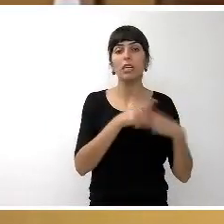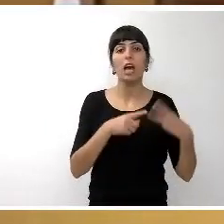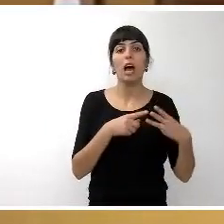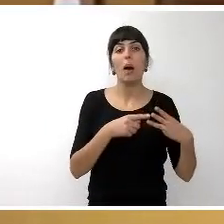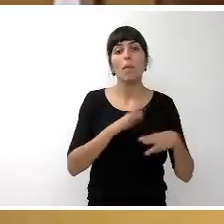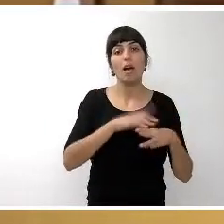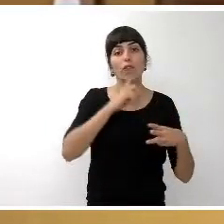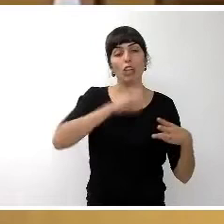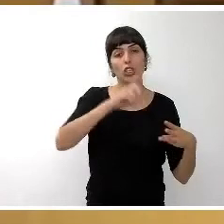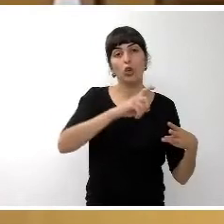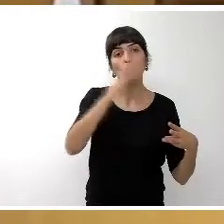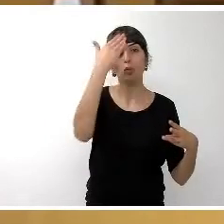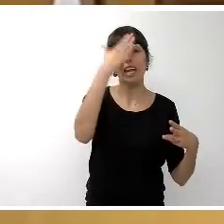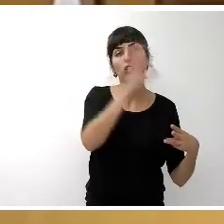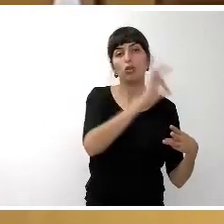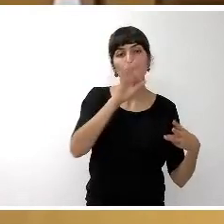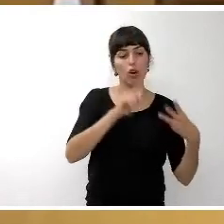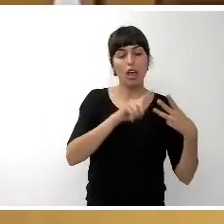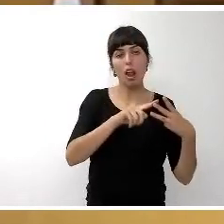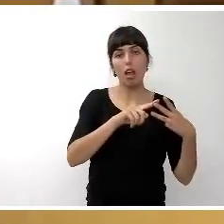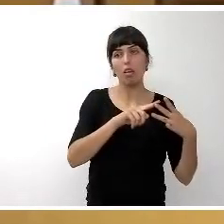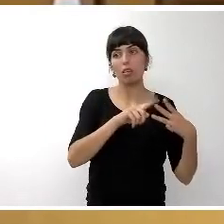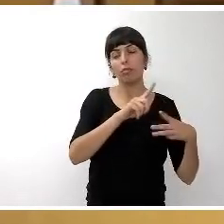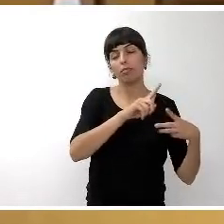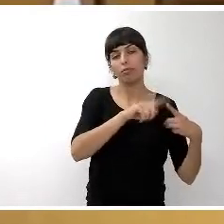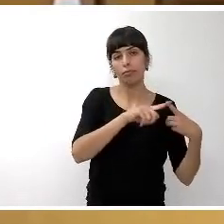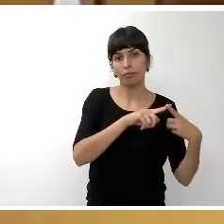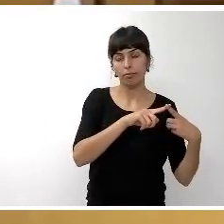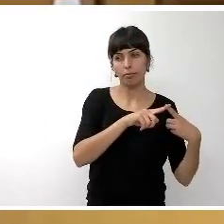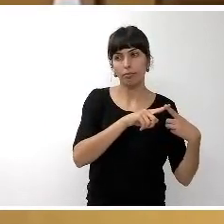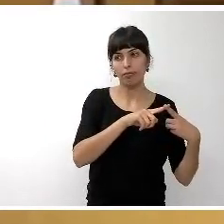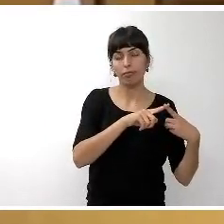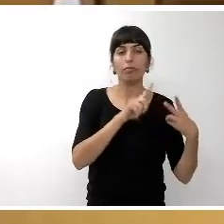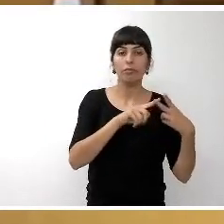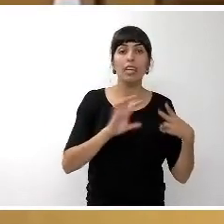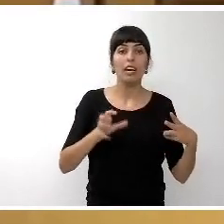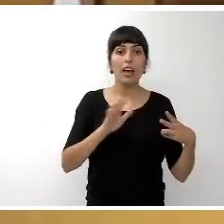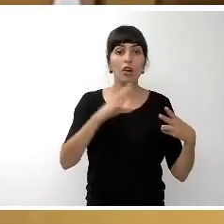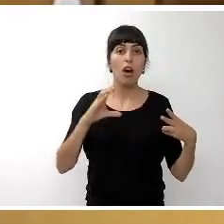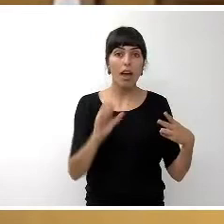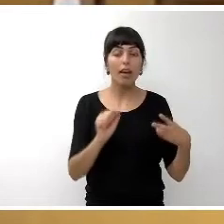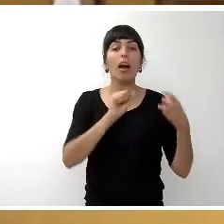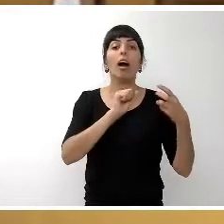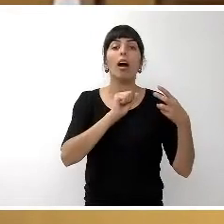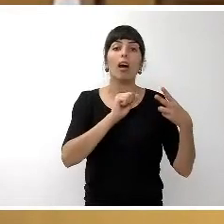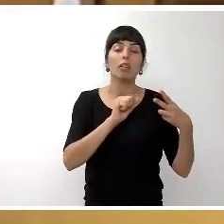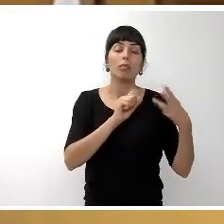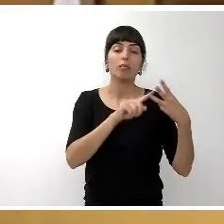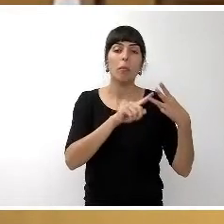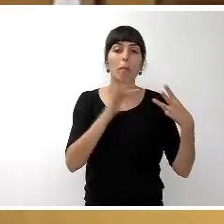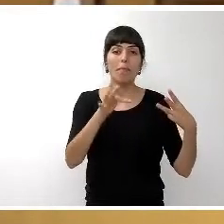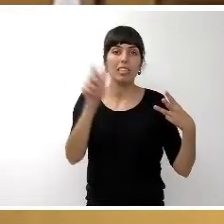Fundación Tutelar, Sonsuelo Soriano, la modalidad de acciones altruistas y solidarias, a Radio ECA en la modalidad de comunicación y a Stephen Hawking